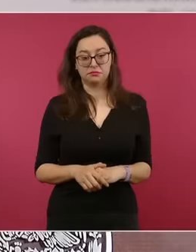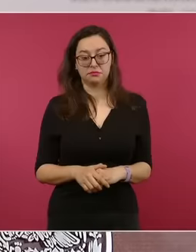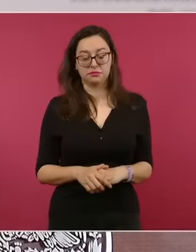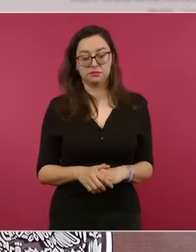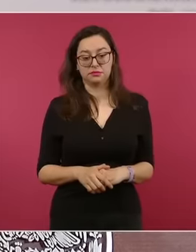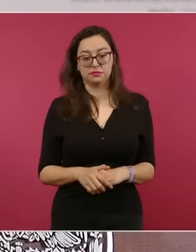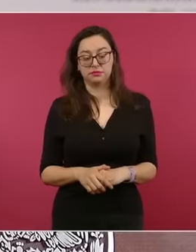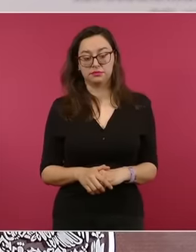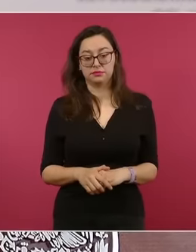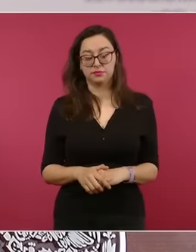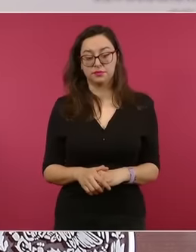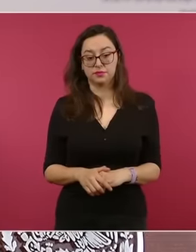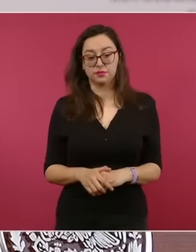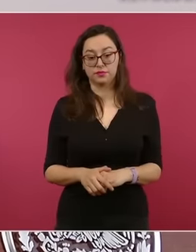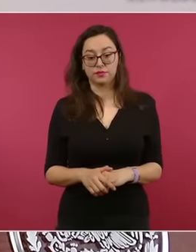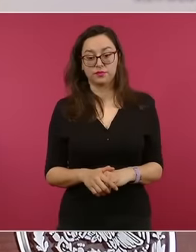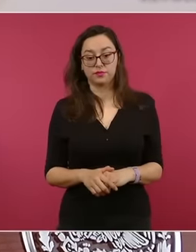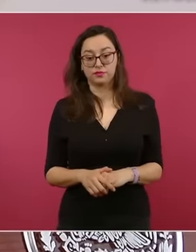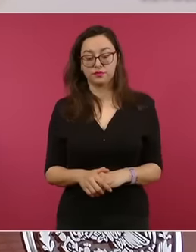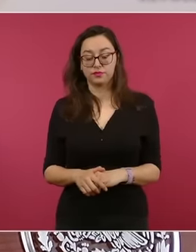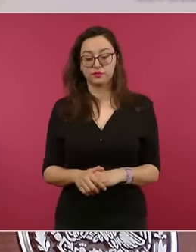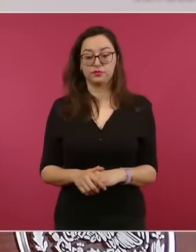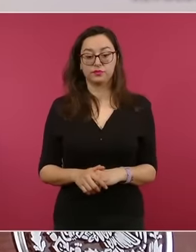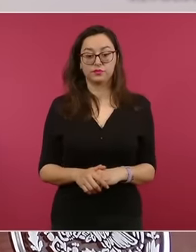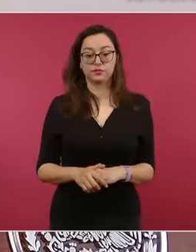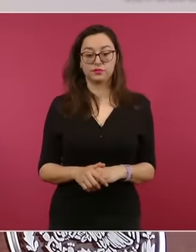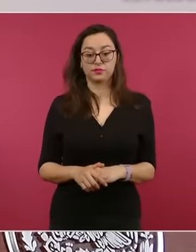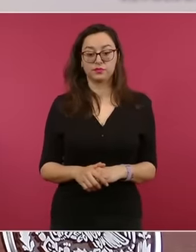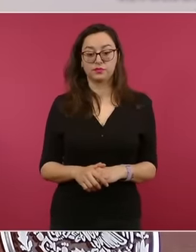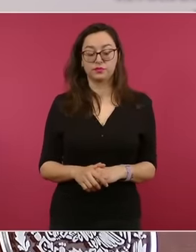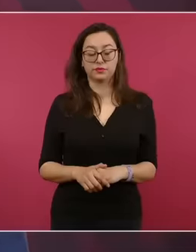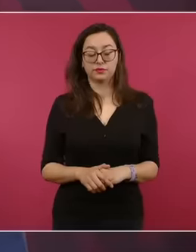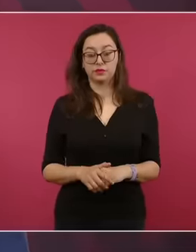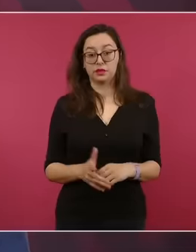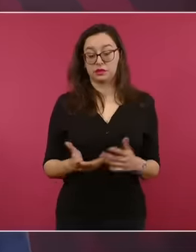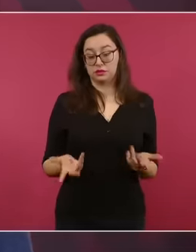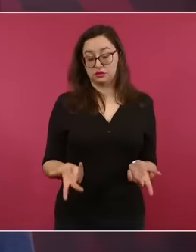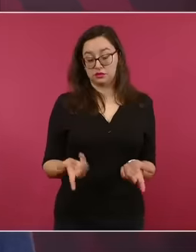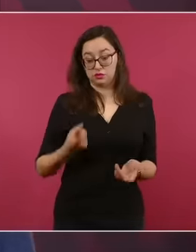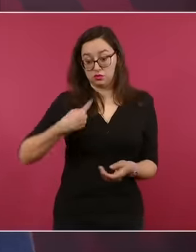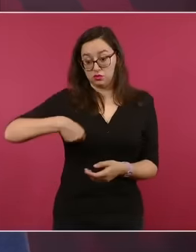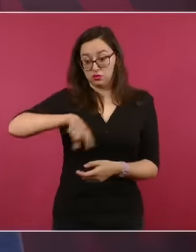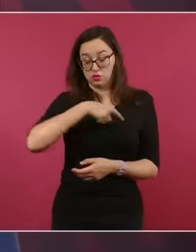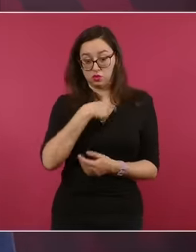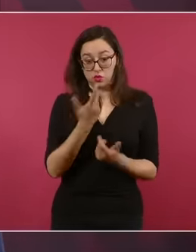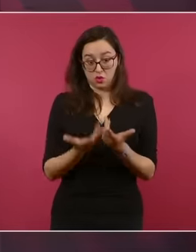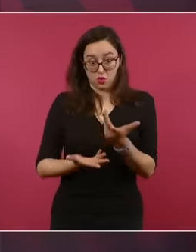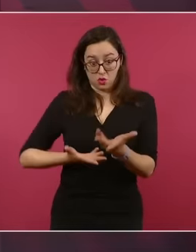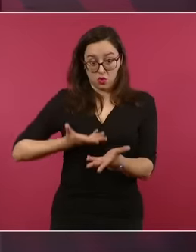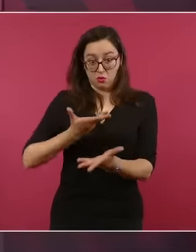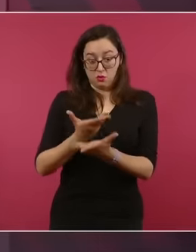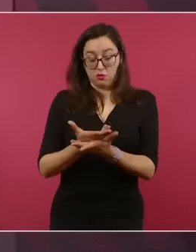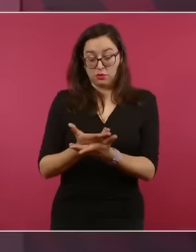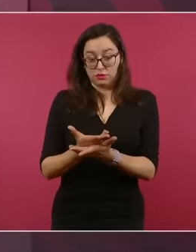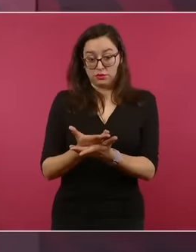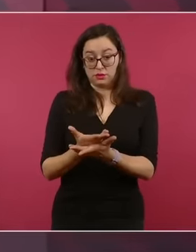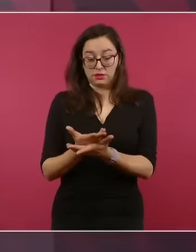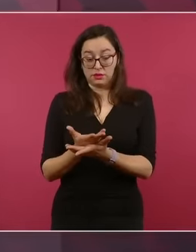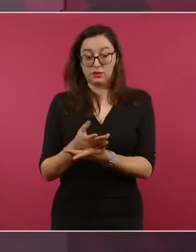Estamos planteando que el Tribunal Internacional de Justicia